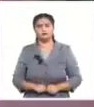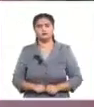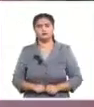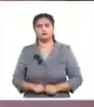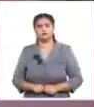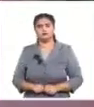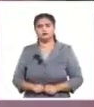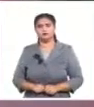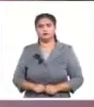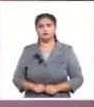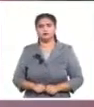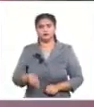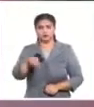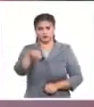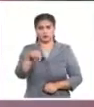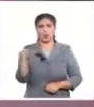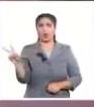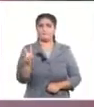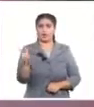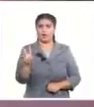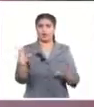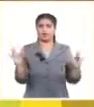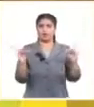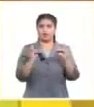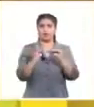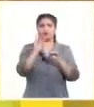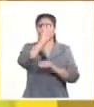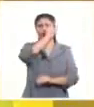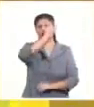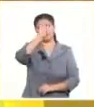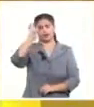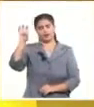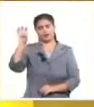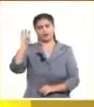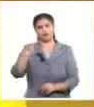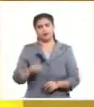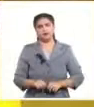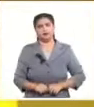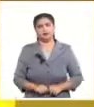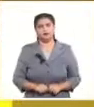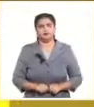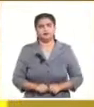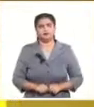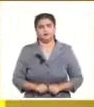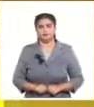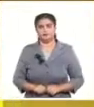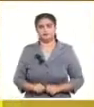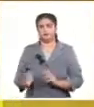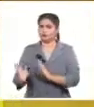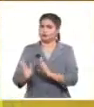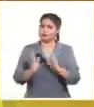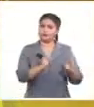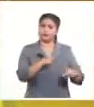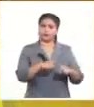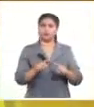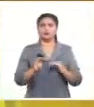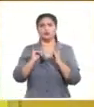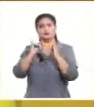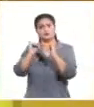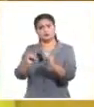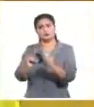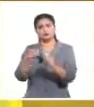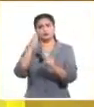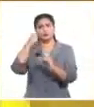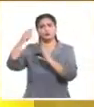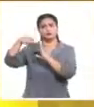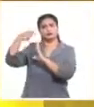Y amigos televidentes, con imágenes que a continuación verán ustedes desde la provincia de Matanzas, ahí la tienen, nos vamos despidiendo de